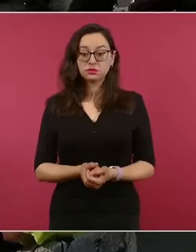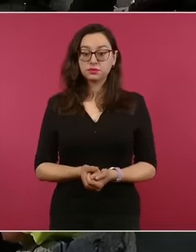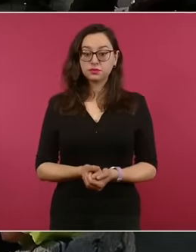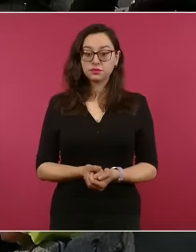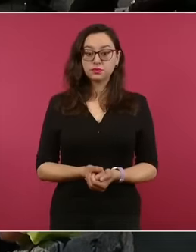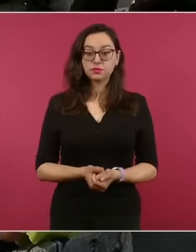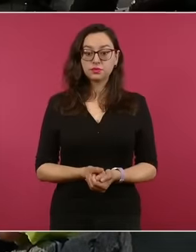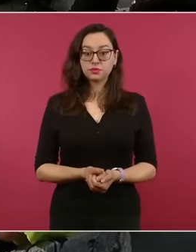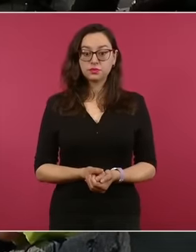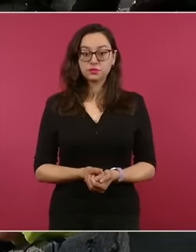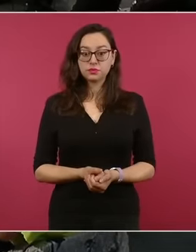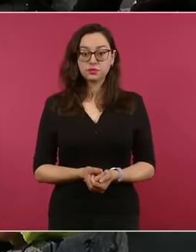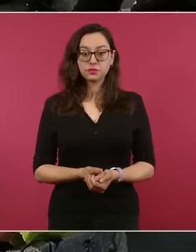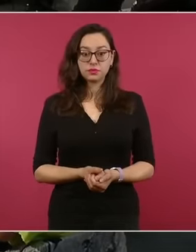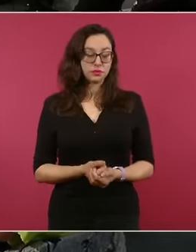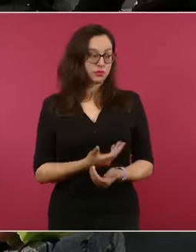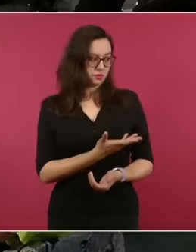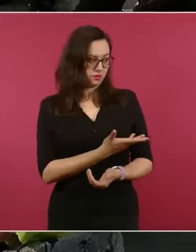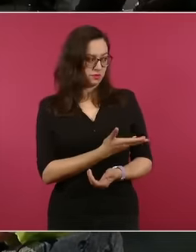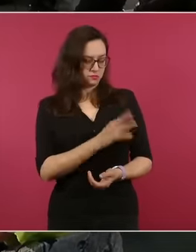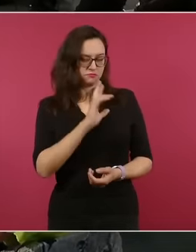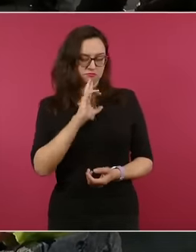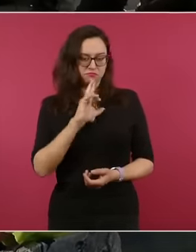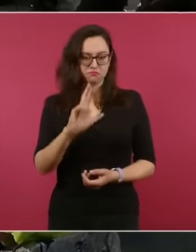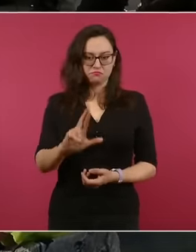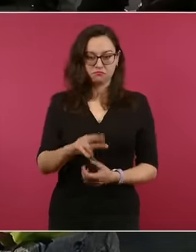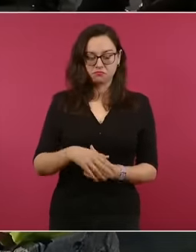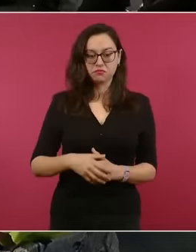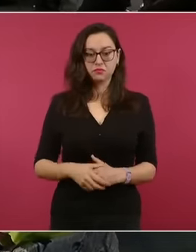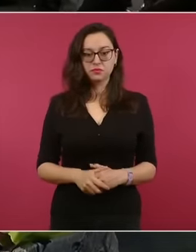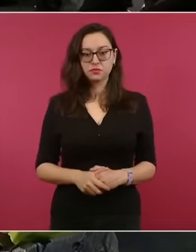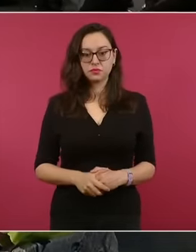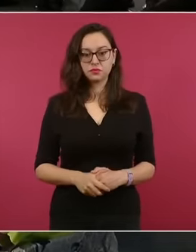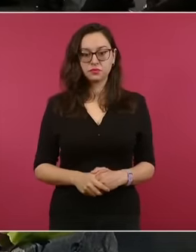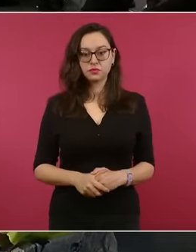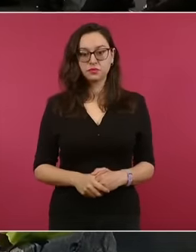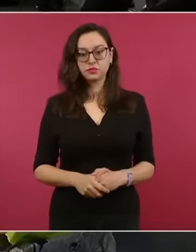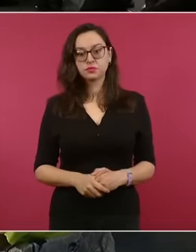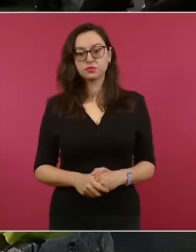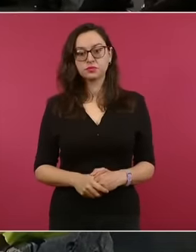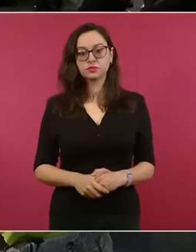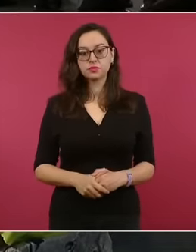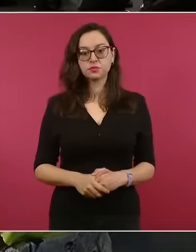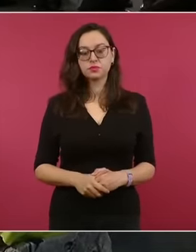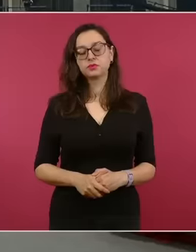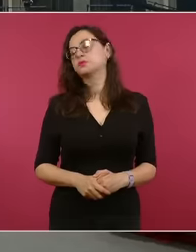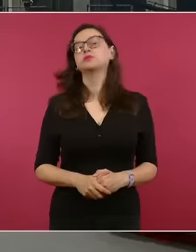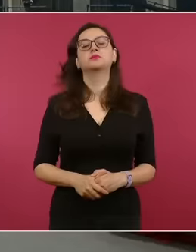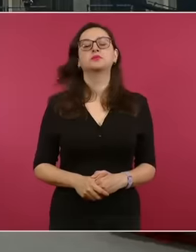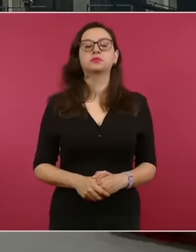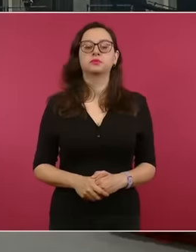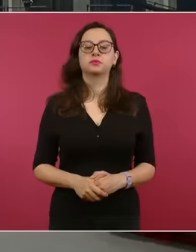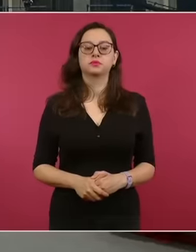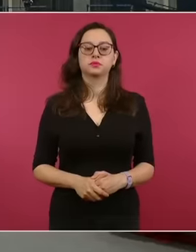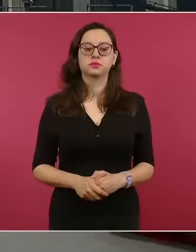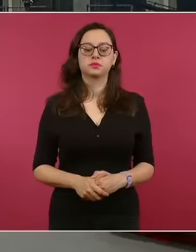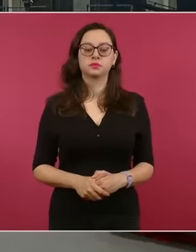Porque Alicia puede contestar su… ¿Por qué no contestas? Ir avanzando.